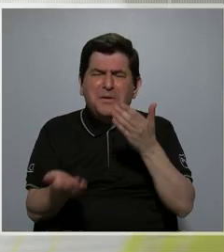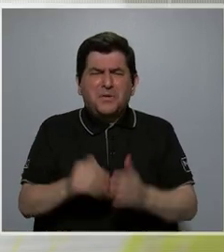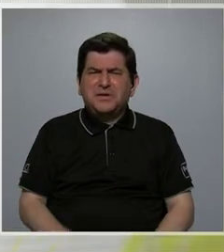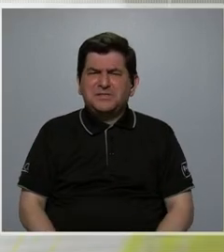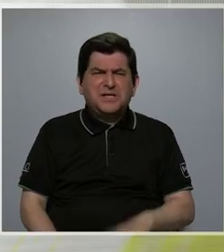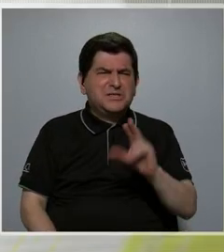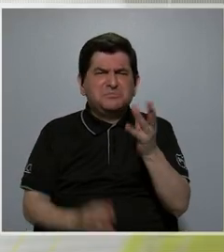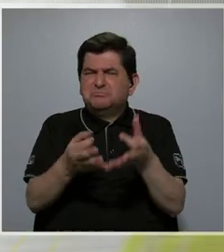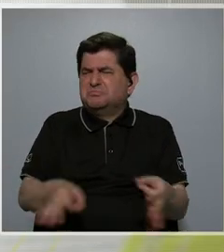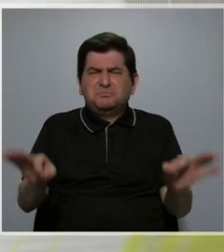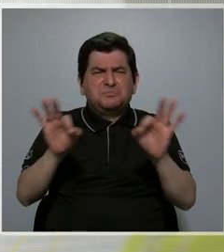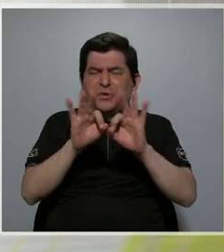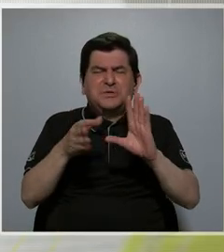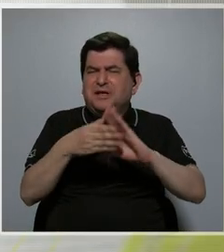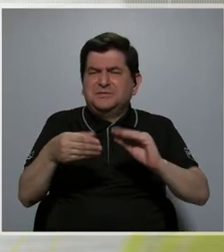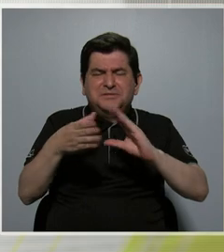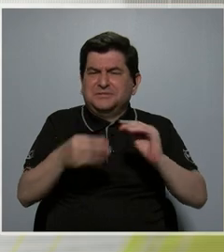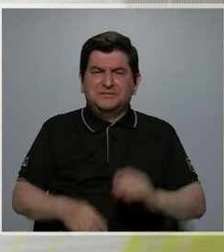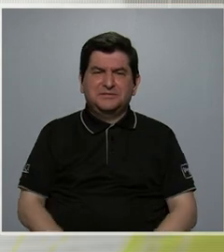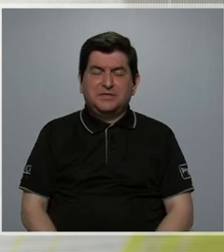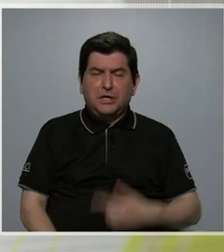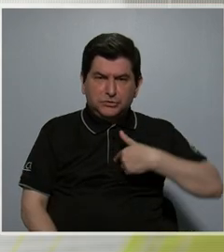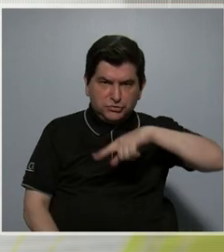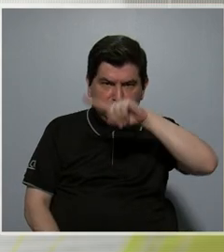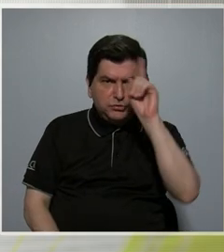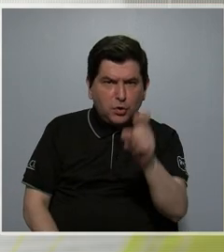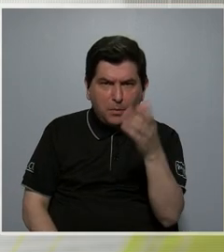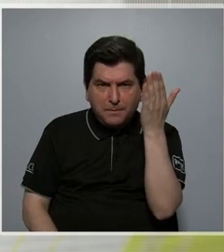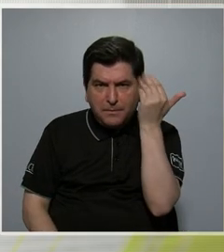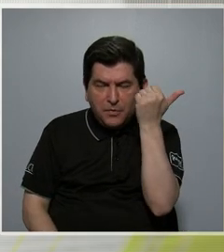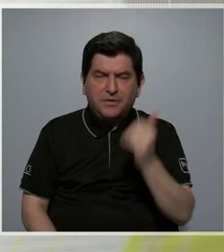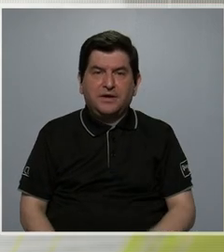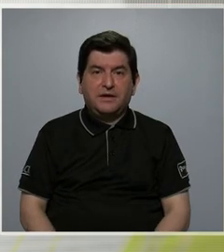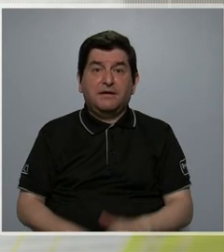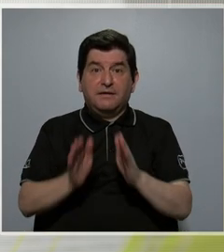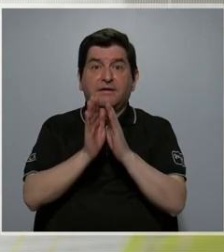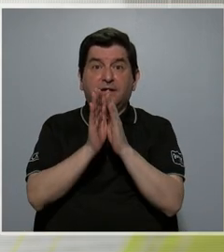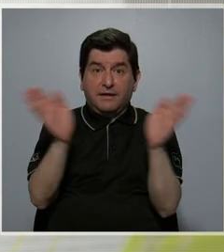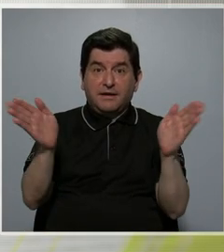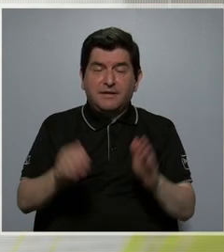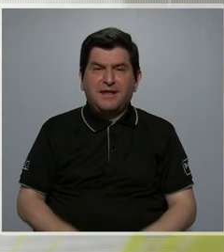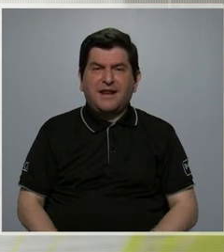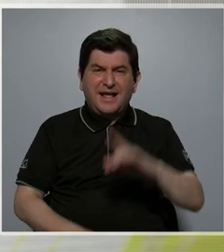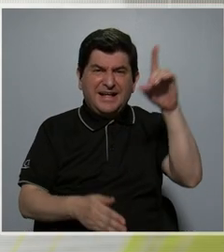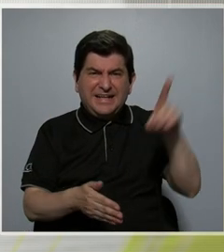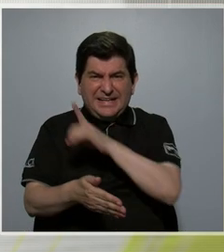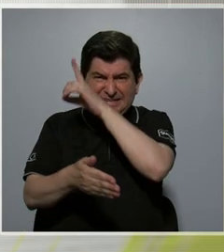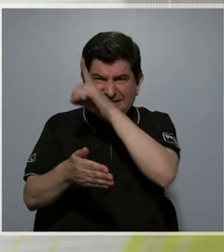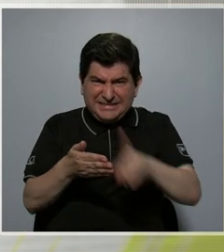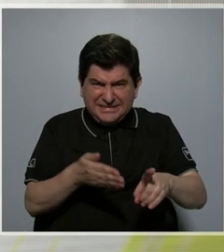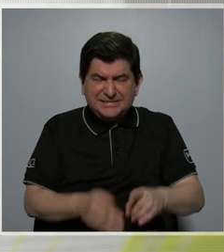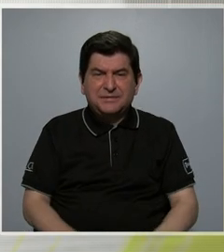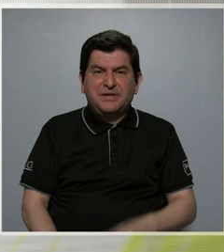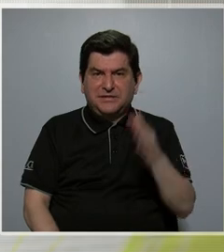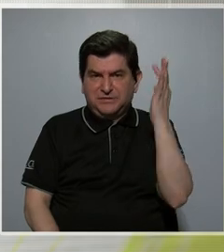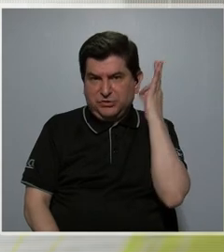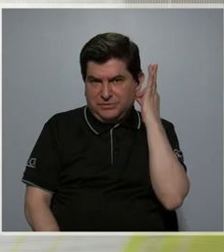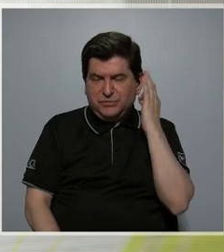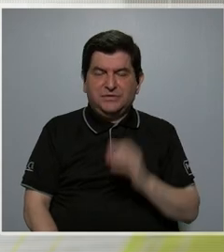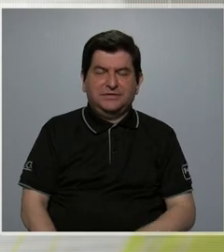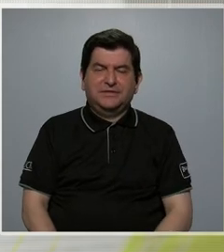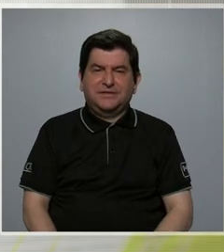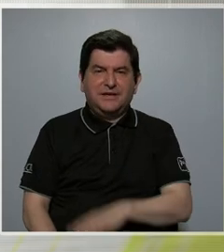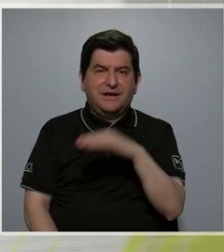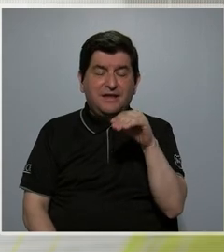comentar, ¿no? Y esto se lo comentaba o le preguntaba porque en general hay mucha discriminación hacia la mujer y